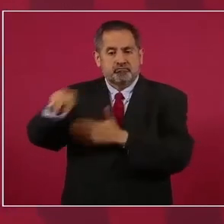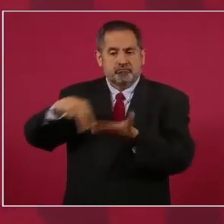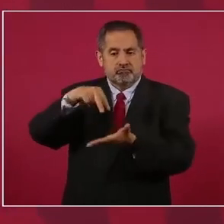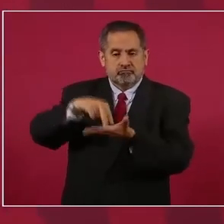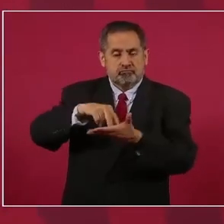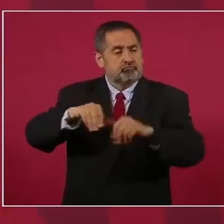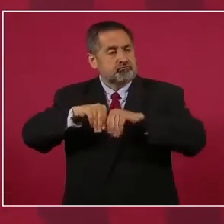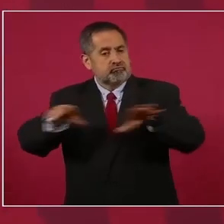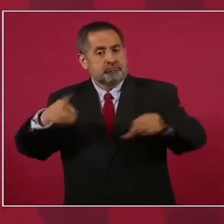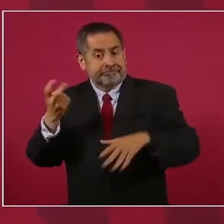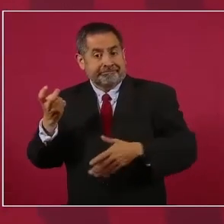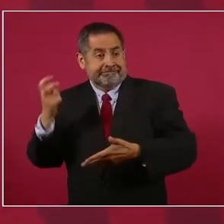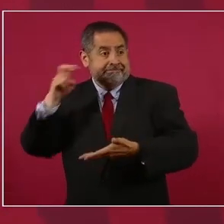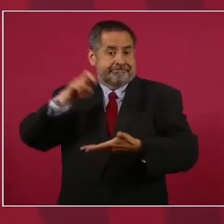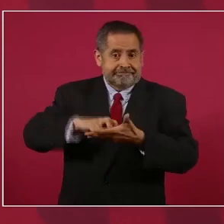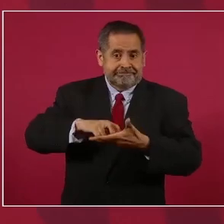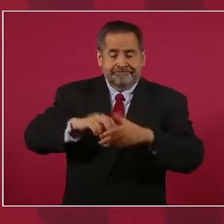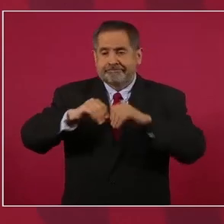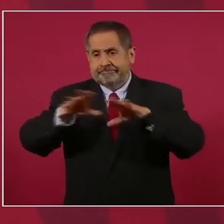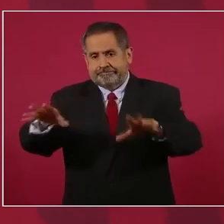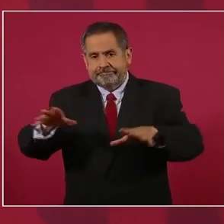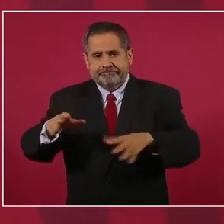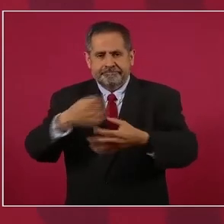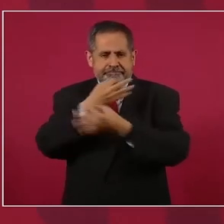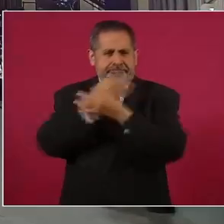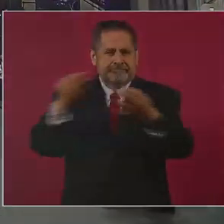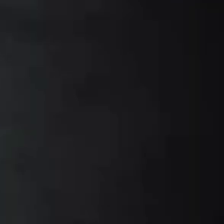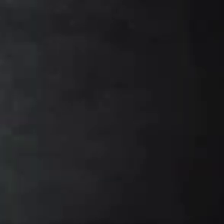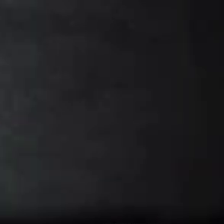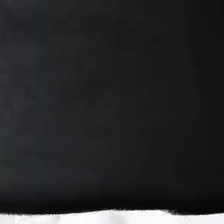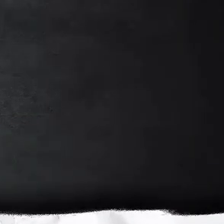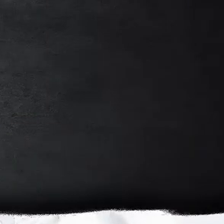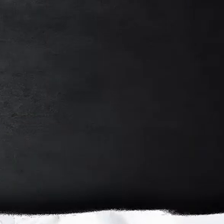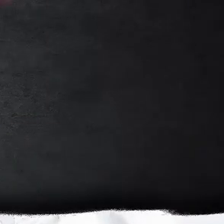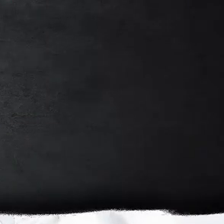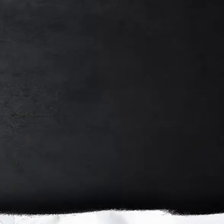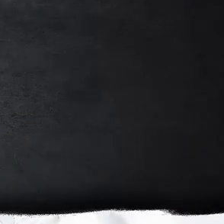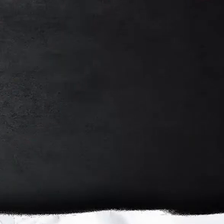propuesta. Espero que sea un respaldo internacional mayoritario.